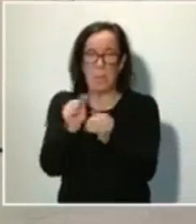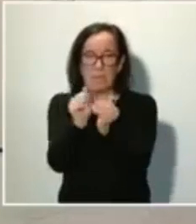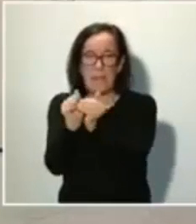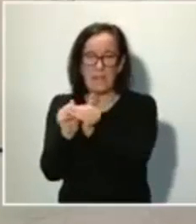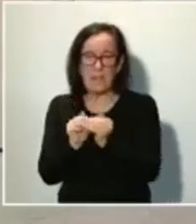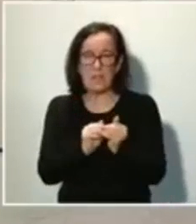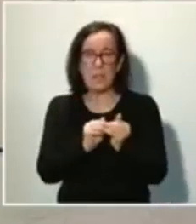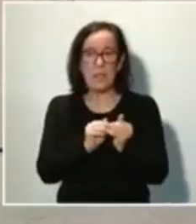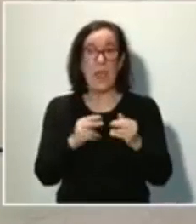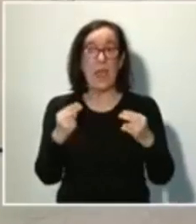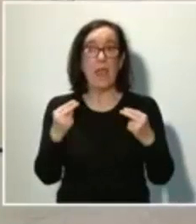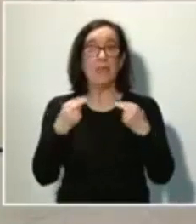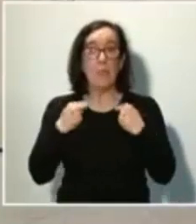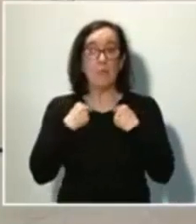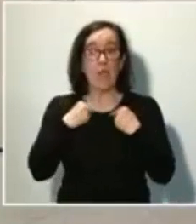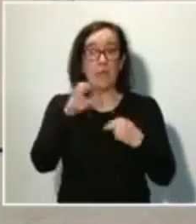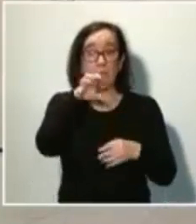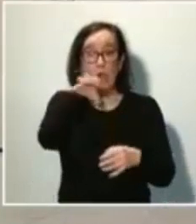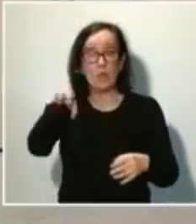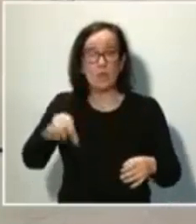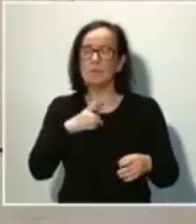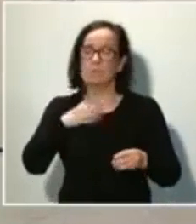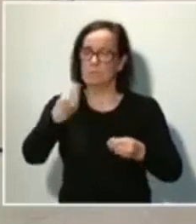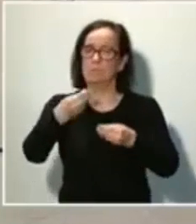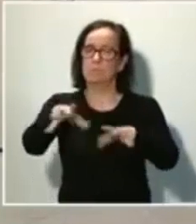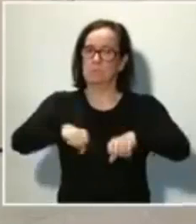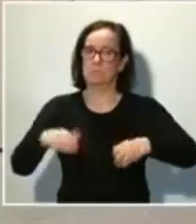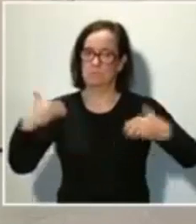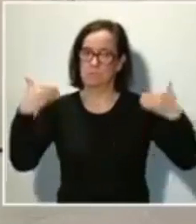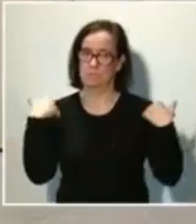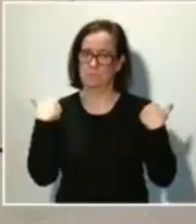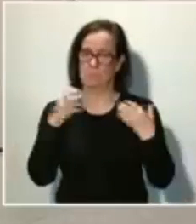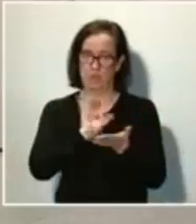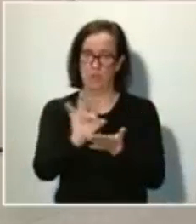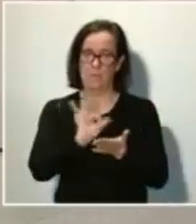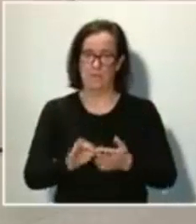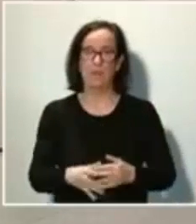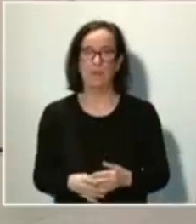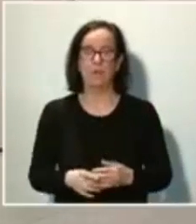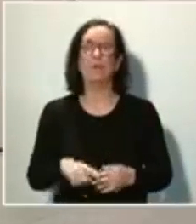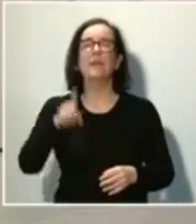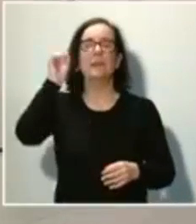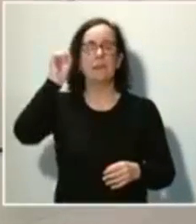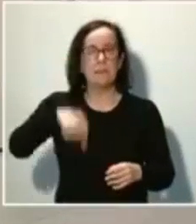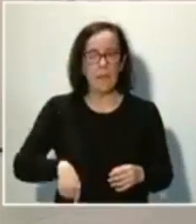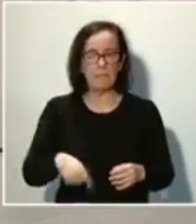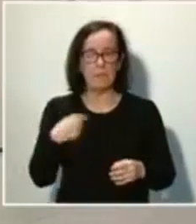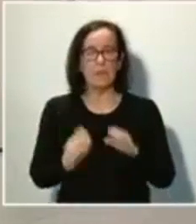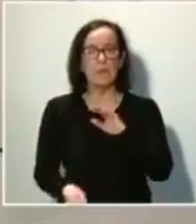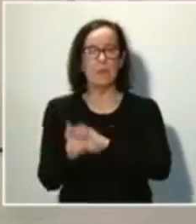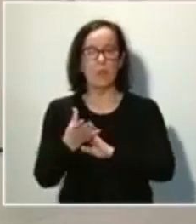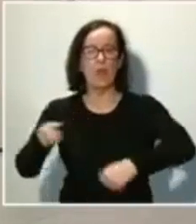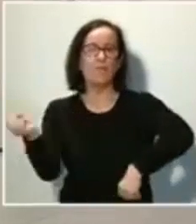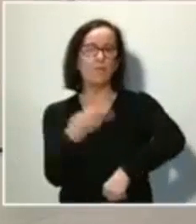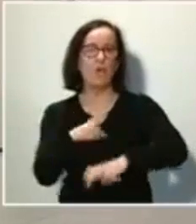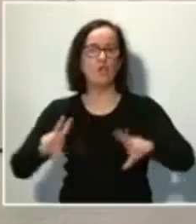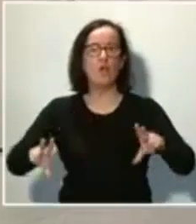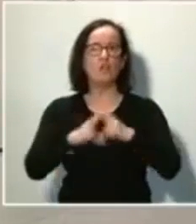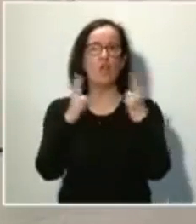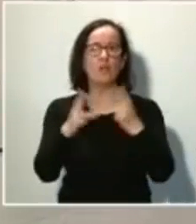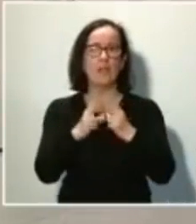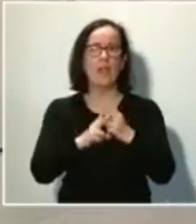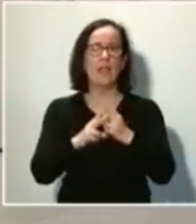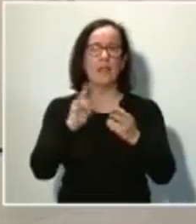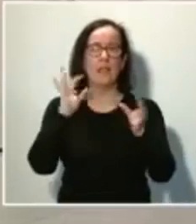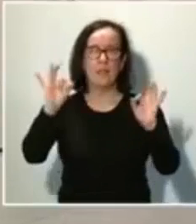diputaciones provinciales las que se van a hacer cargo de estos servicios. Y, por otro lado, hemos creado un fondo social extraordinario dotado